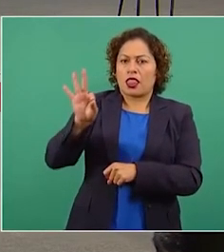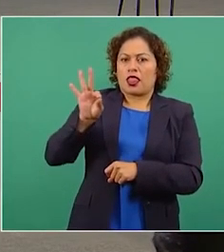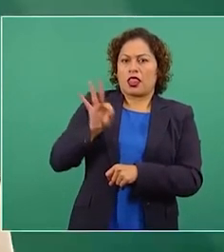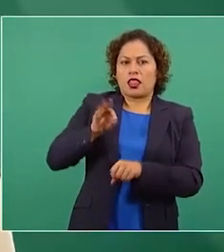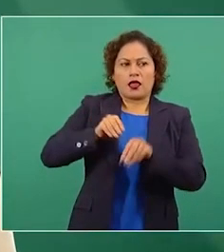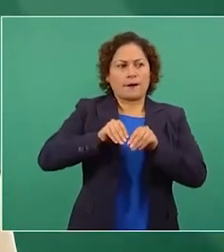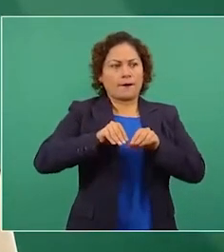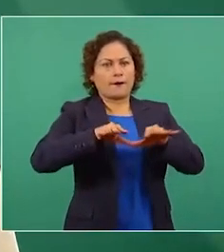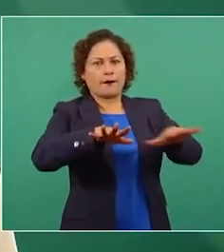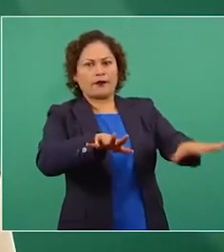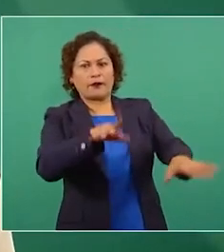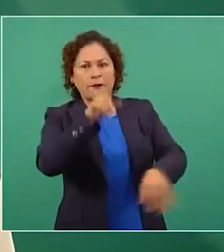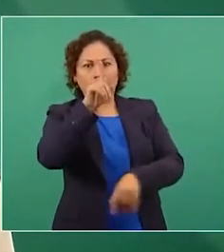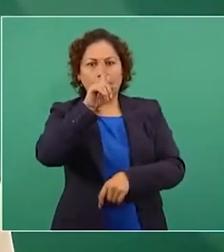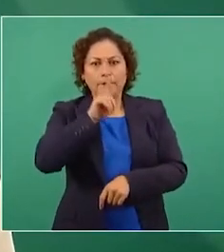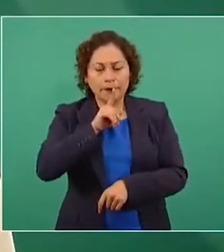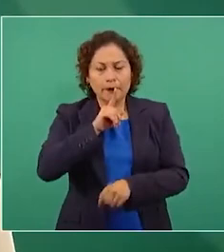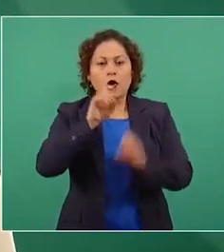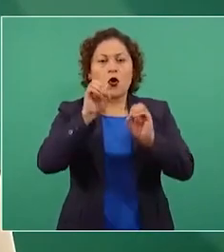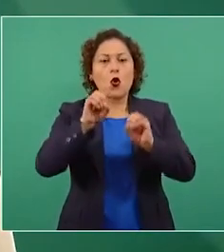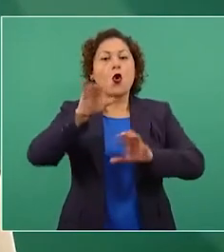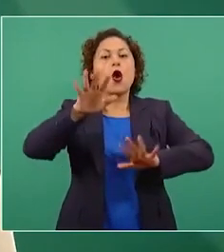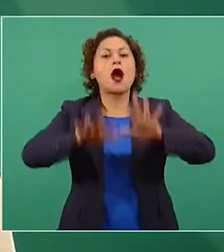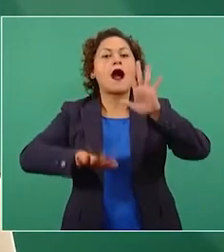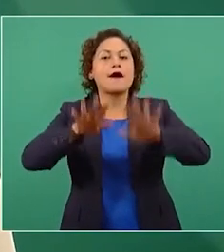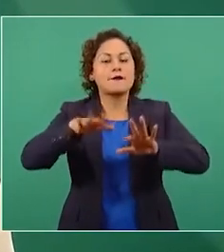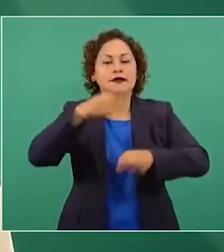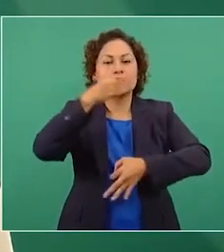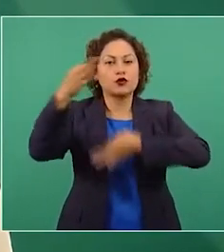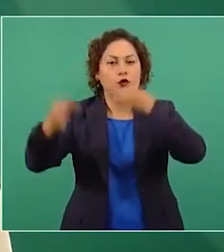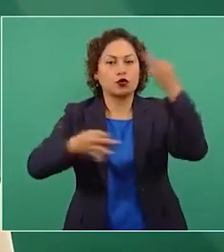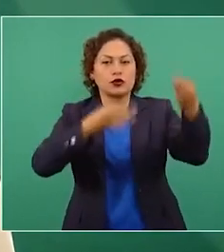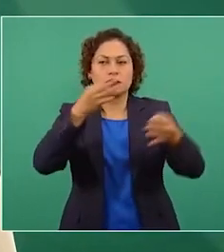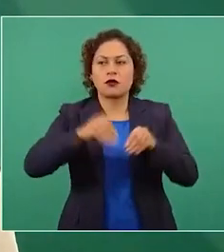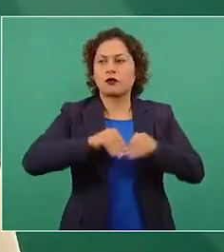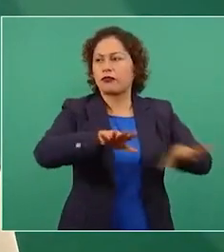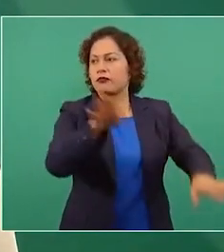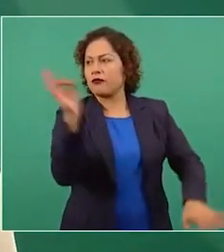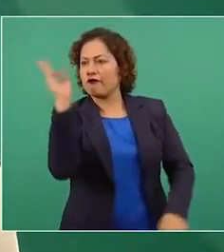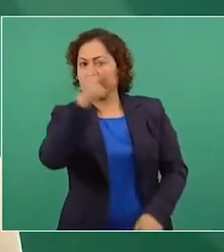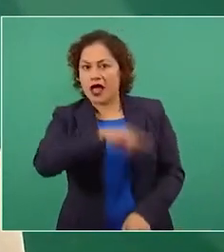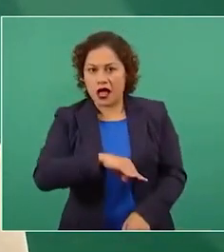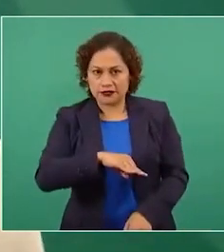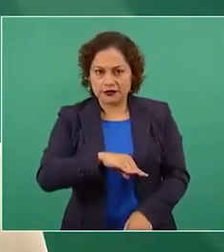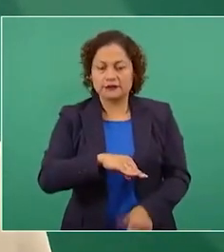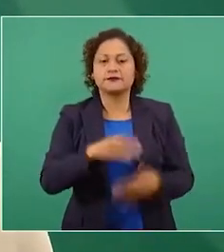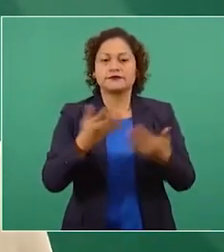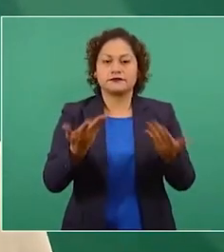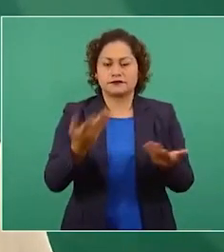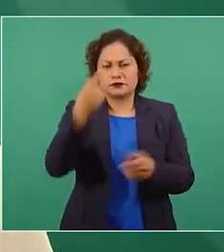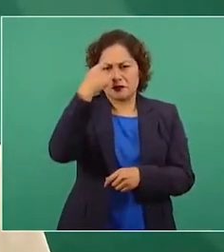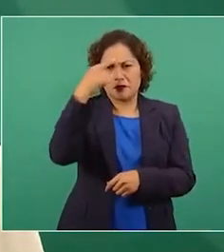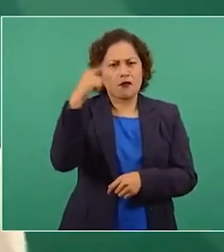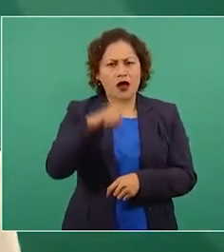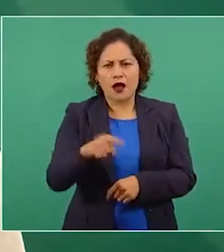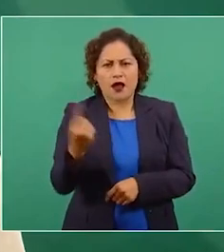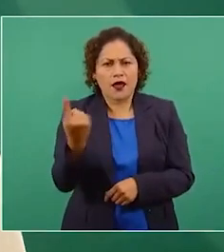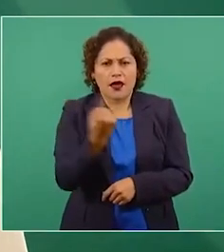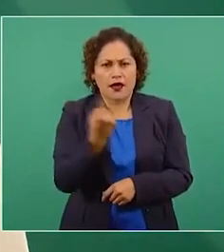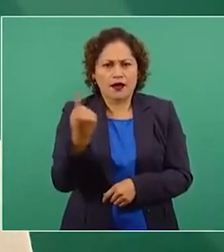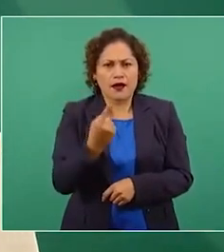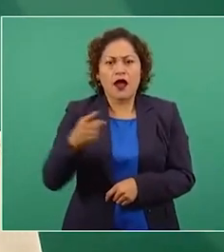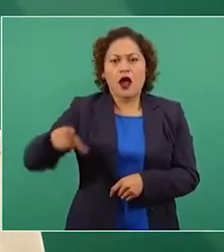y cuando no, publican noticias que resultan falsas, con tal de demeritar el gobierno